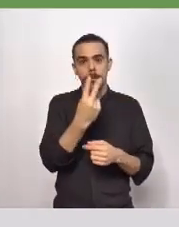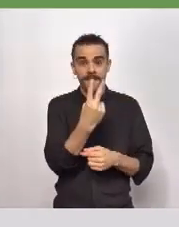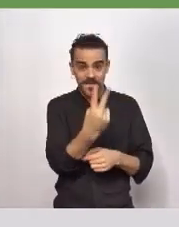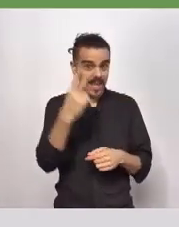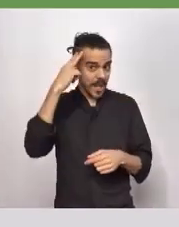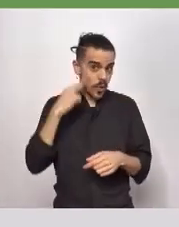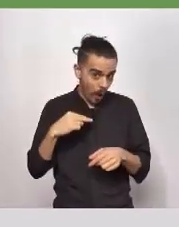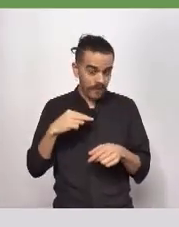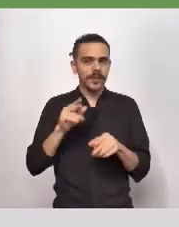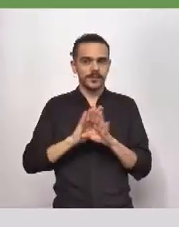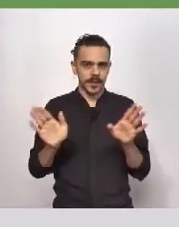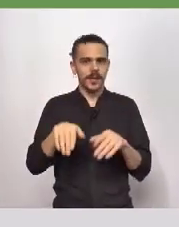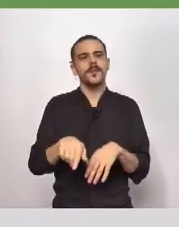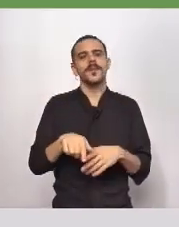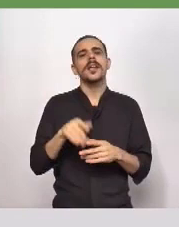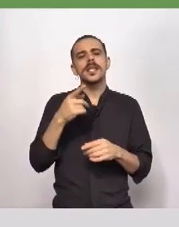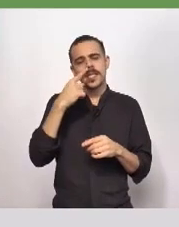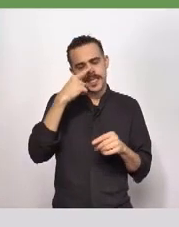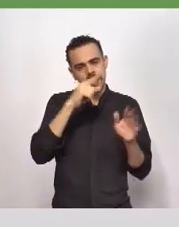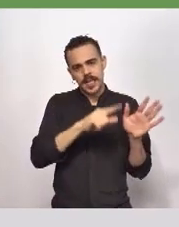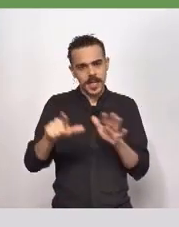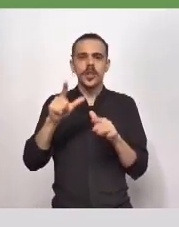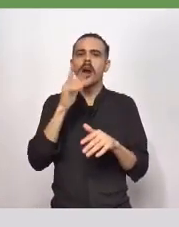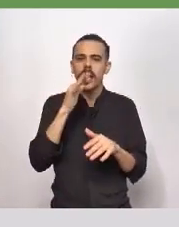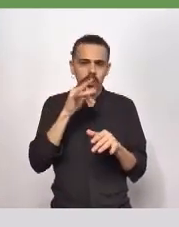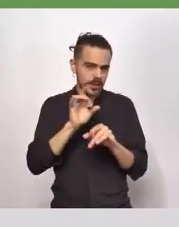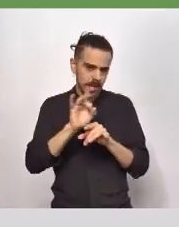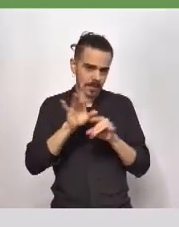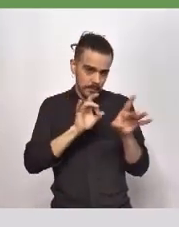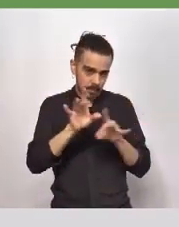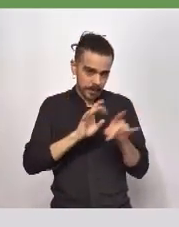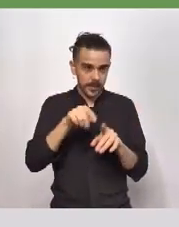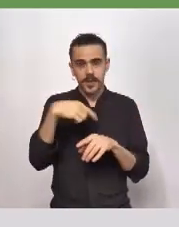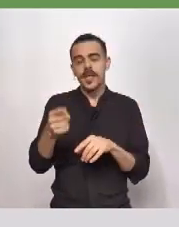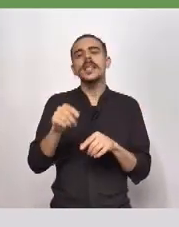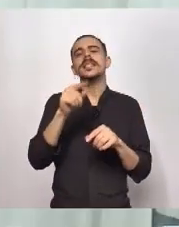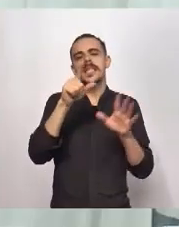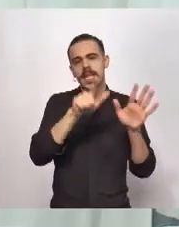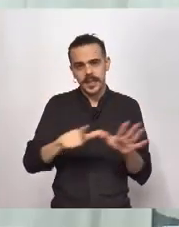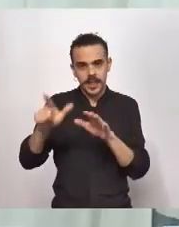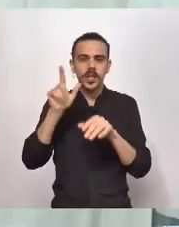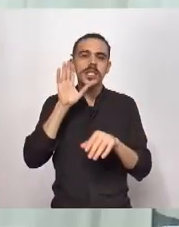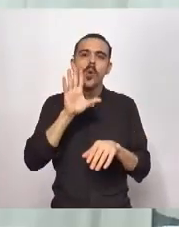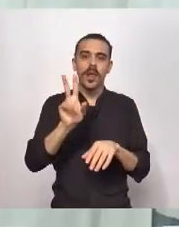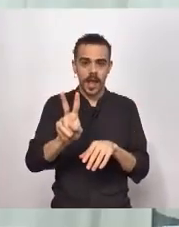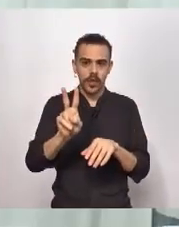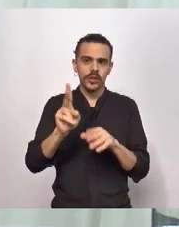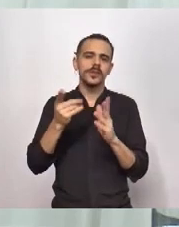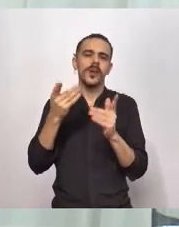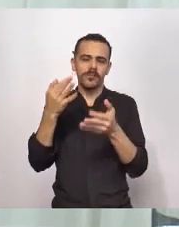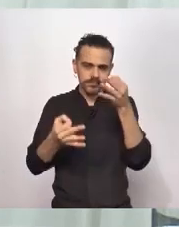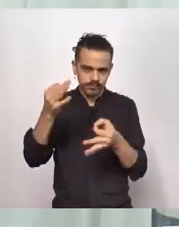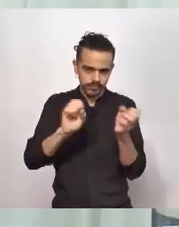ya se han descartado 714 casos y hay 752 que se han estudiado. En este momento la situación